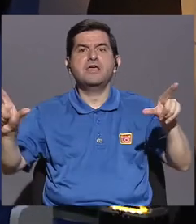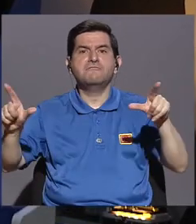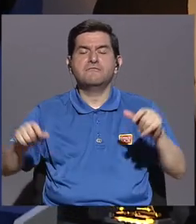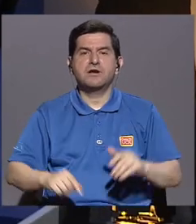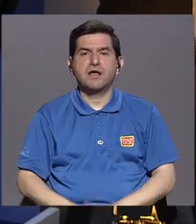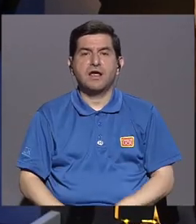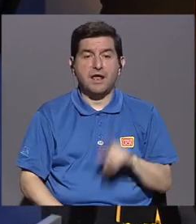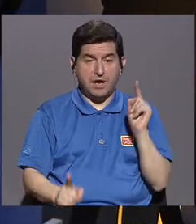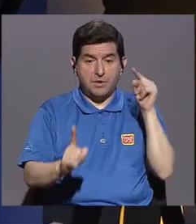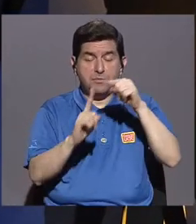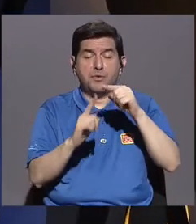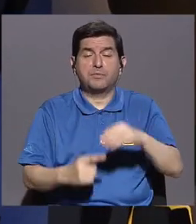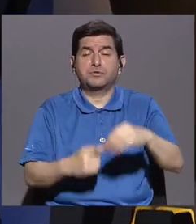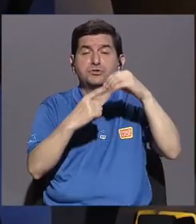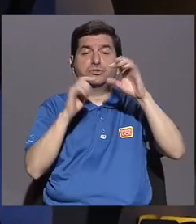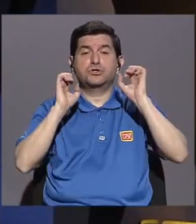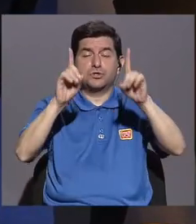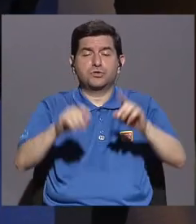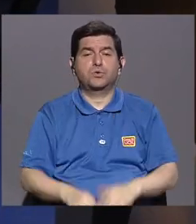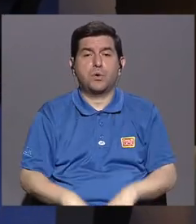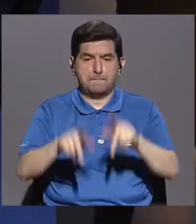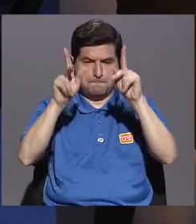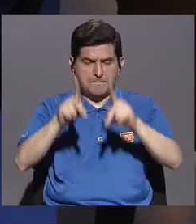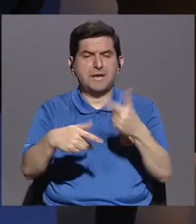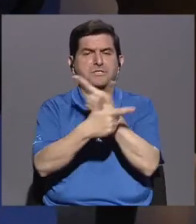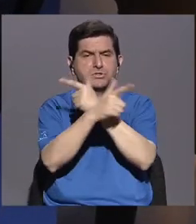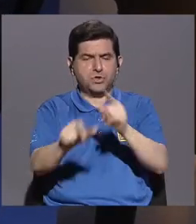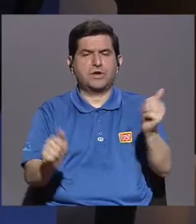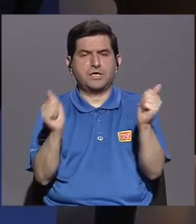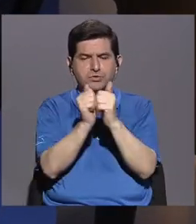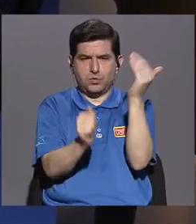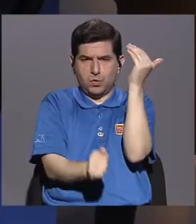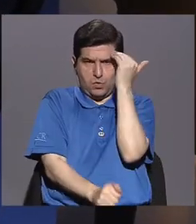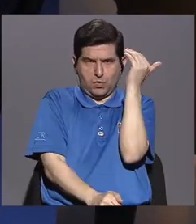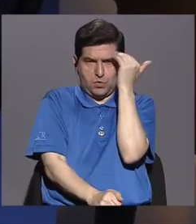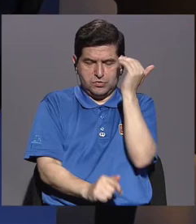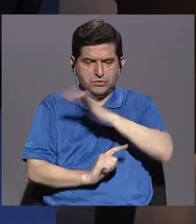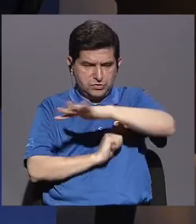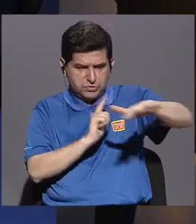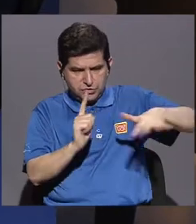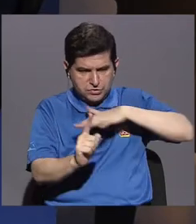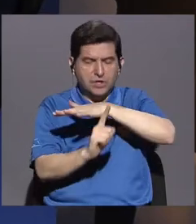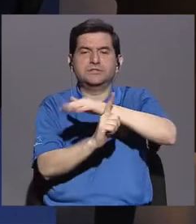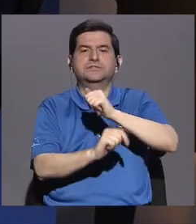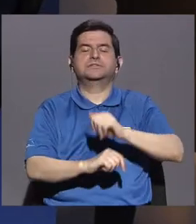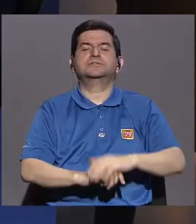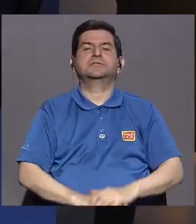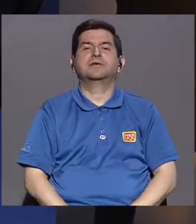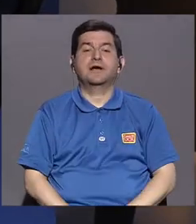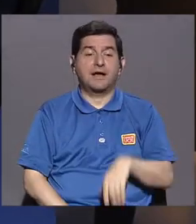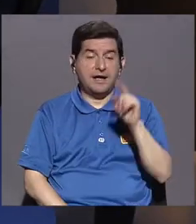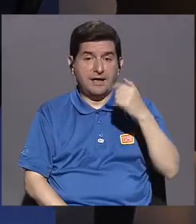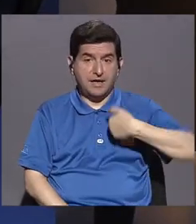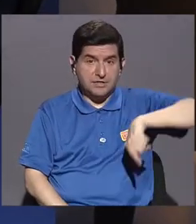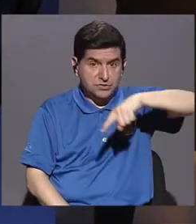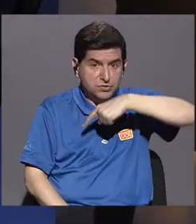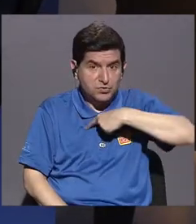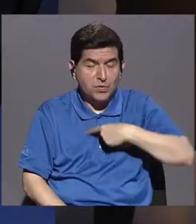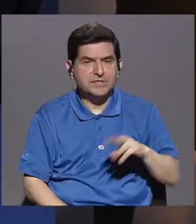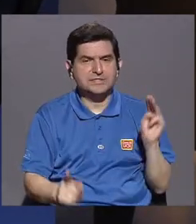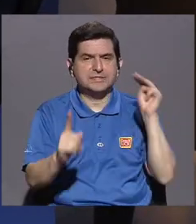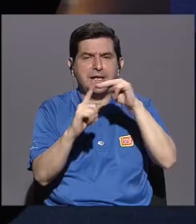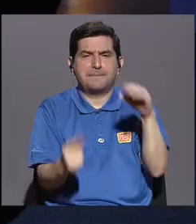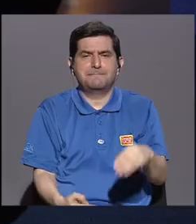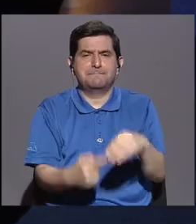creo que ese es el fin máximo de la educación, formar individuos libres y conscientes del entorno que les rodea. Entonces esa es nuestra meta